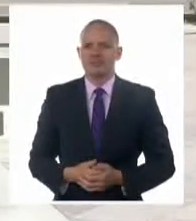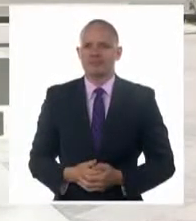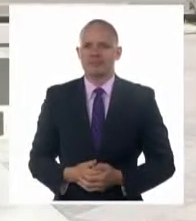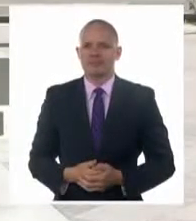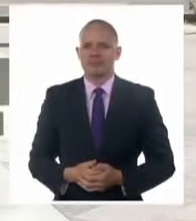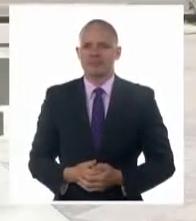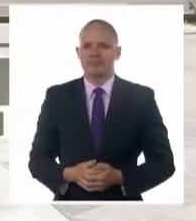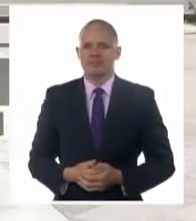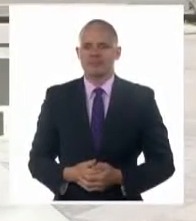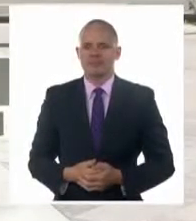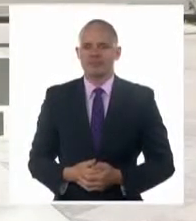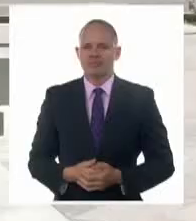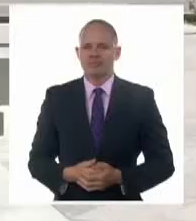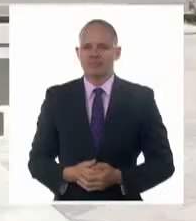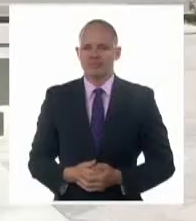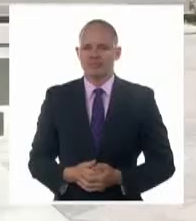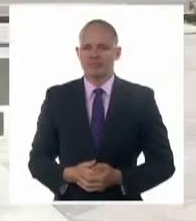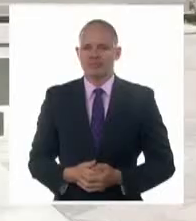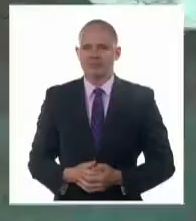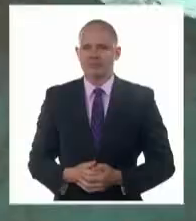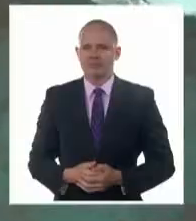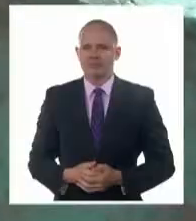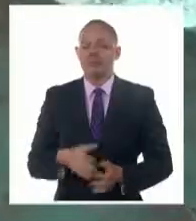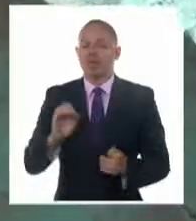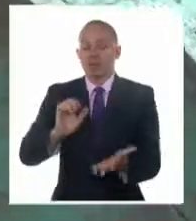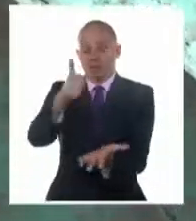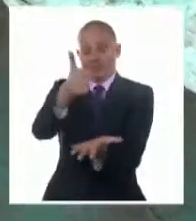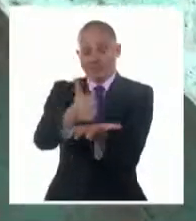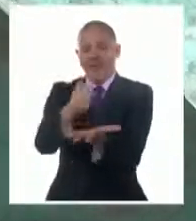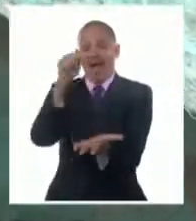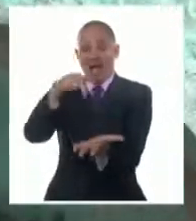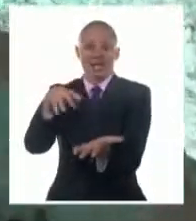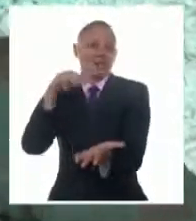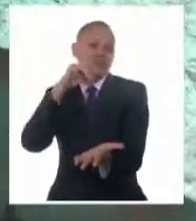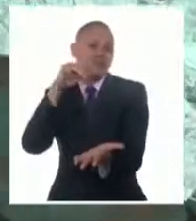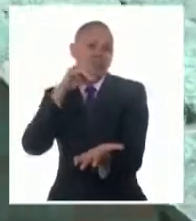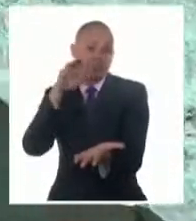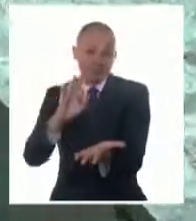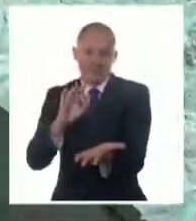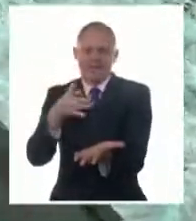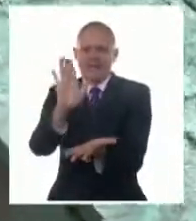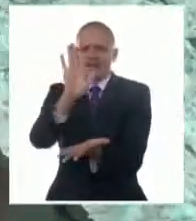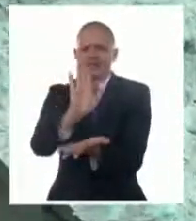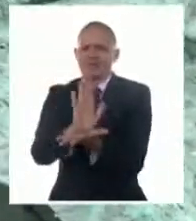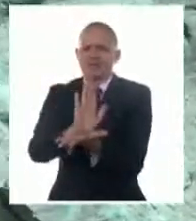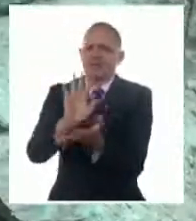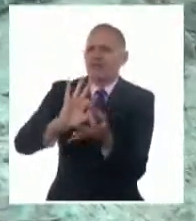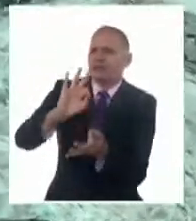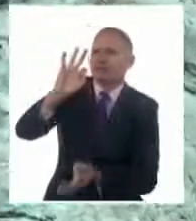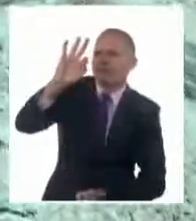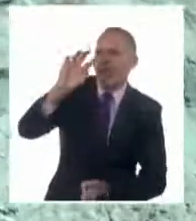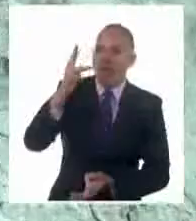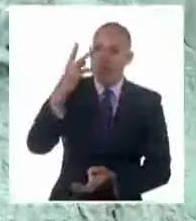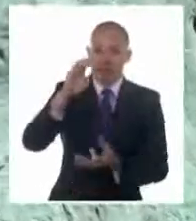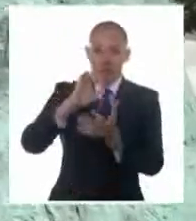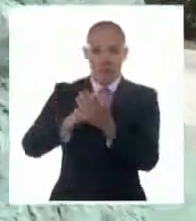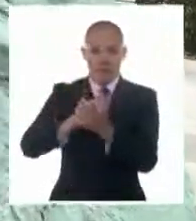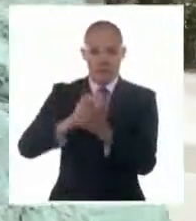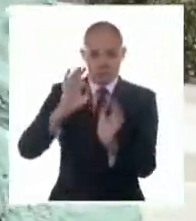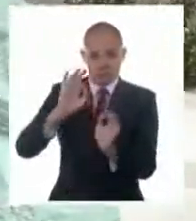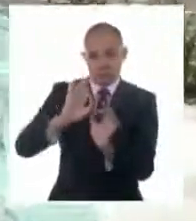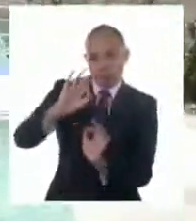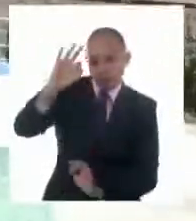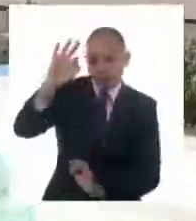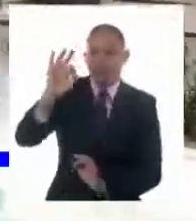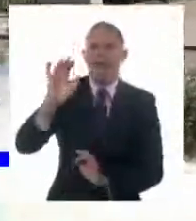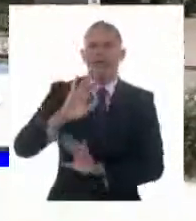En el distrito de Sokol, en la capital rusa, una escultura de bronce de tres metros, testimonia la hermandad entre dos pueblos